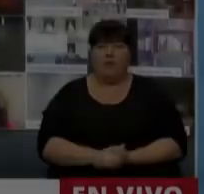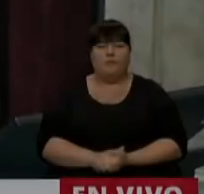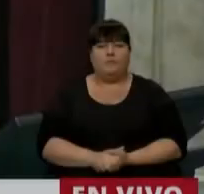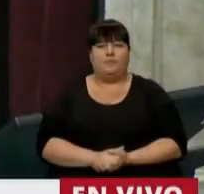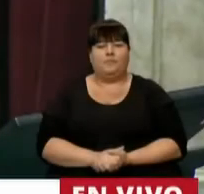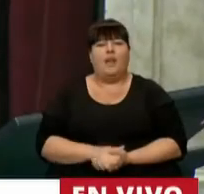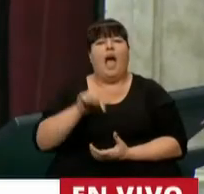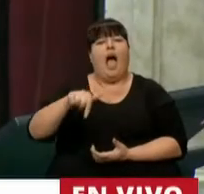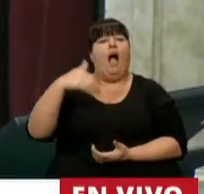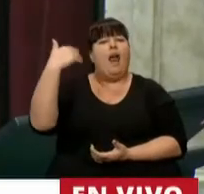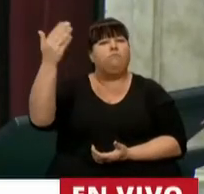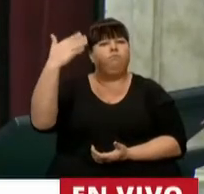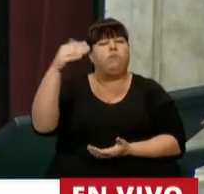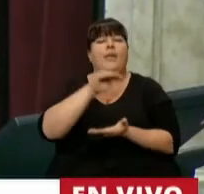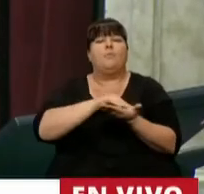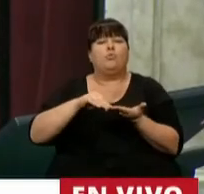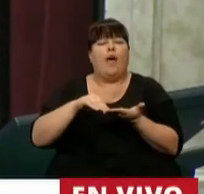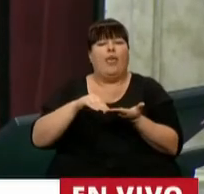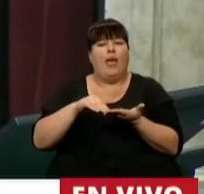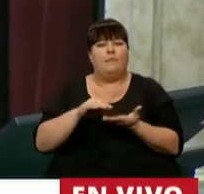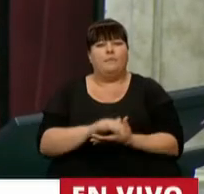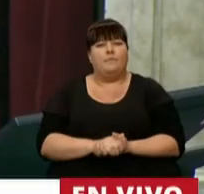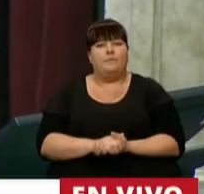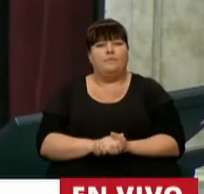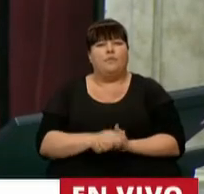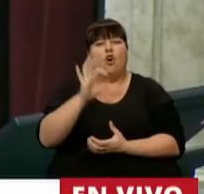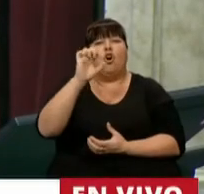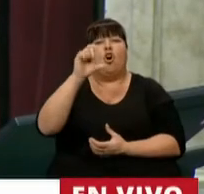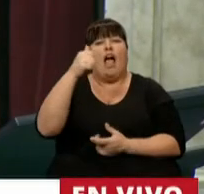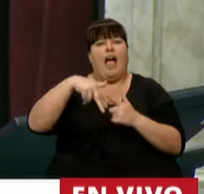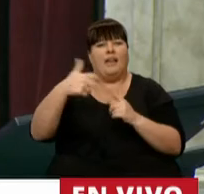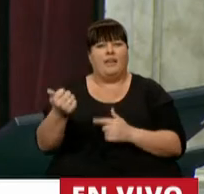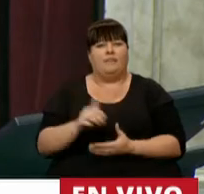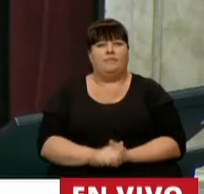Tiene la palabra la diputada Graciela Ocaña.